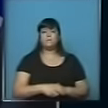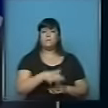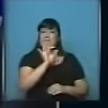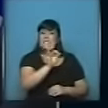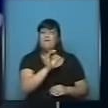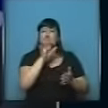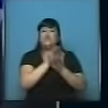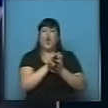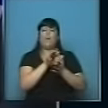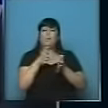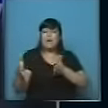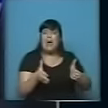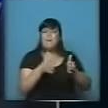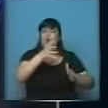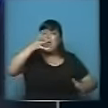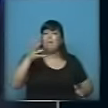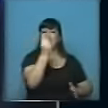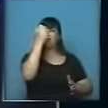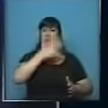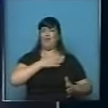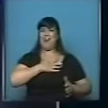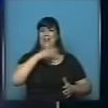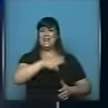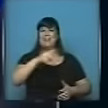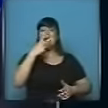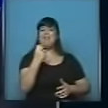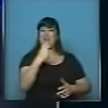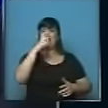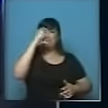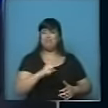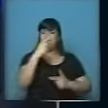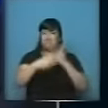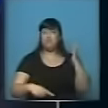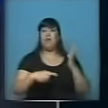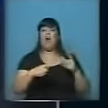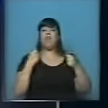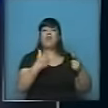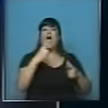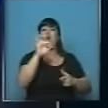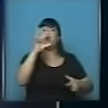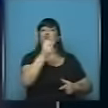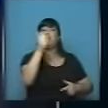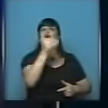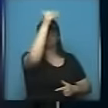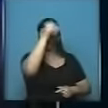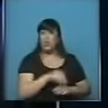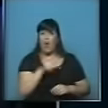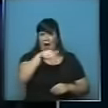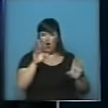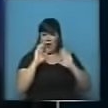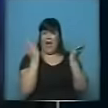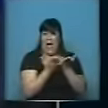siguiendo en un camino para alcanzar la soberanía energética, que es soberanía nacional, va a tener oportunidades. Y él las ha